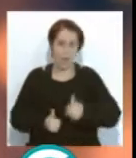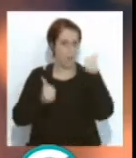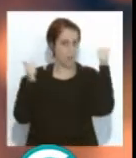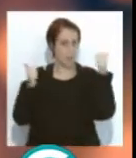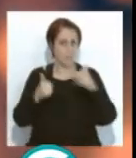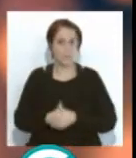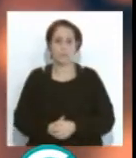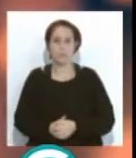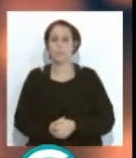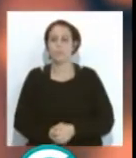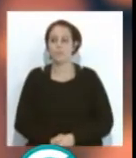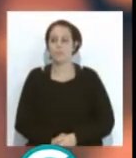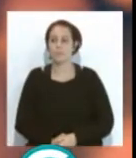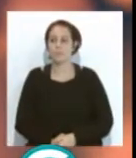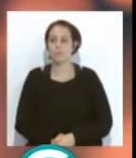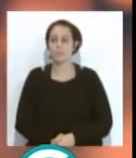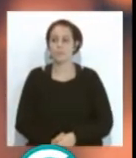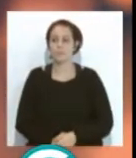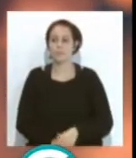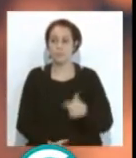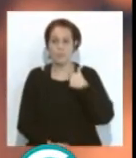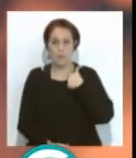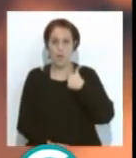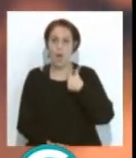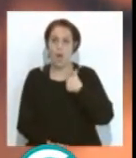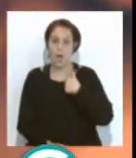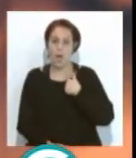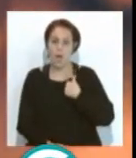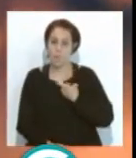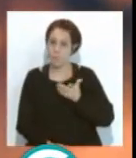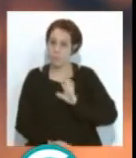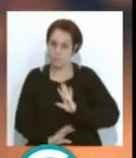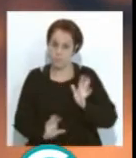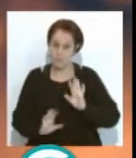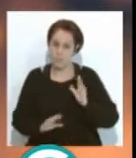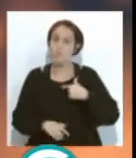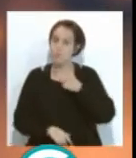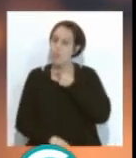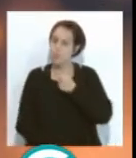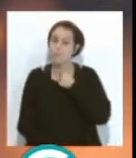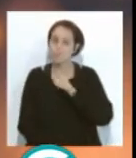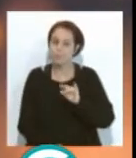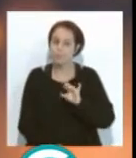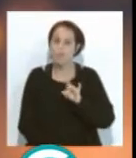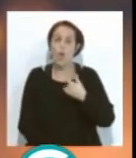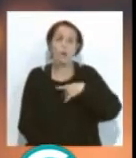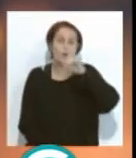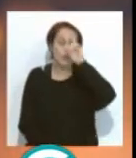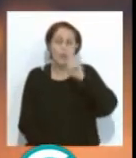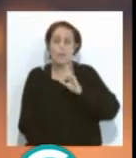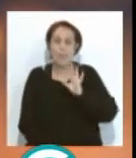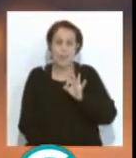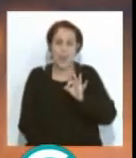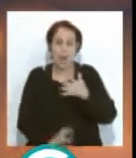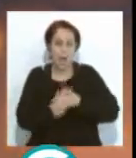Venga, Diego, mí que me la den en el foso. Dale, Diego. A mí que me la den en el foso. A mí esto es lo que me gusta. Es que no sé, es verdad